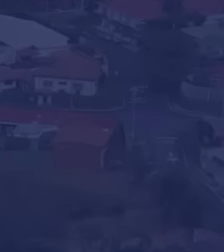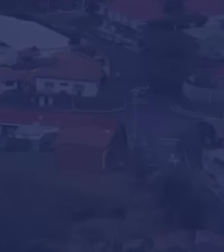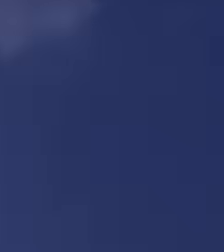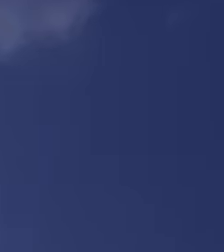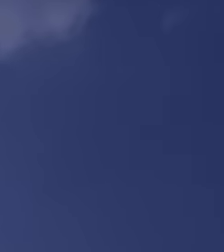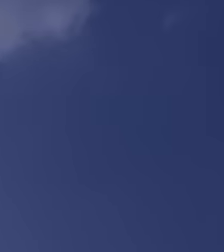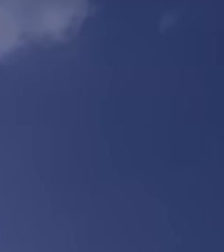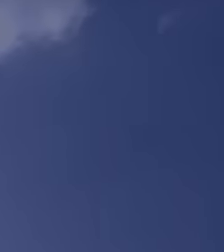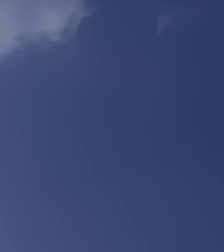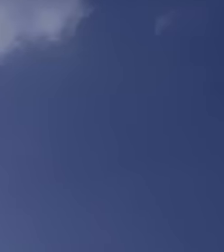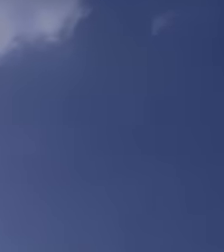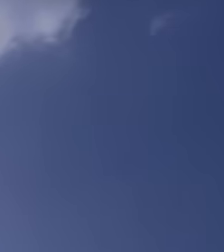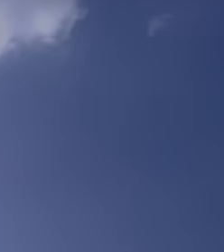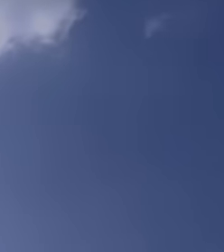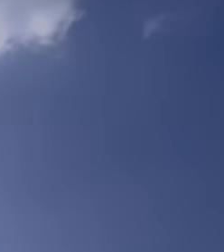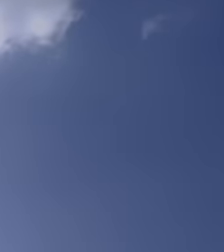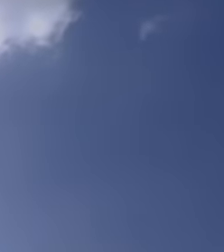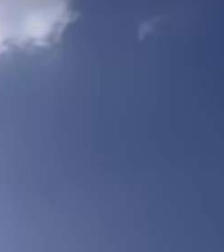en un país mejor.